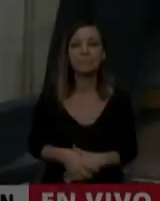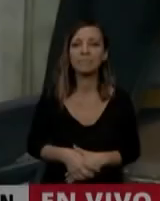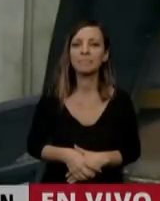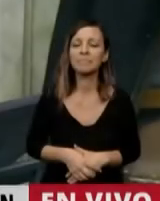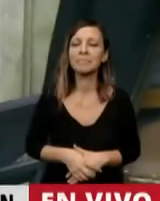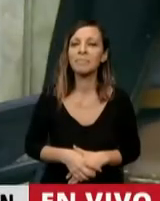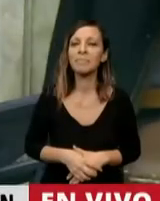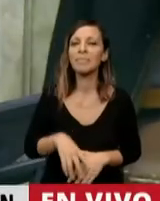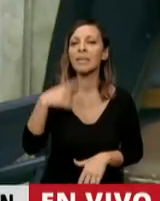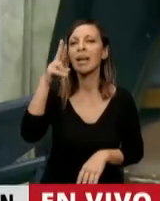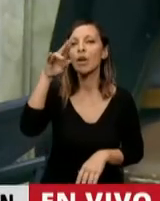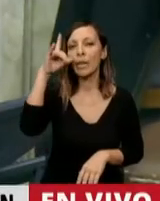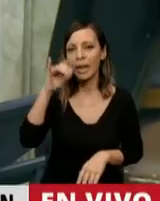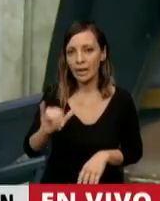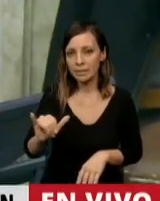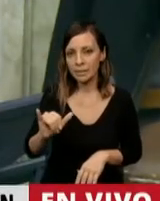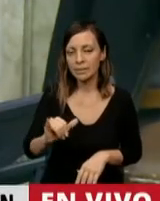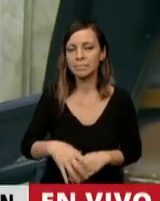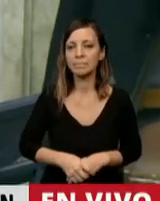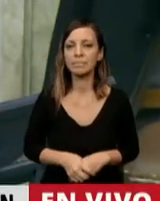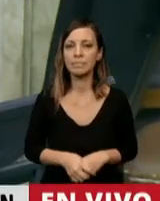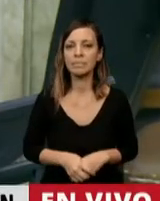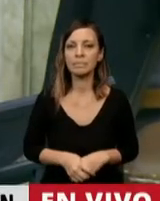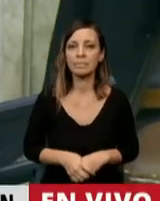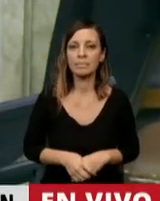Diputado Nicolás Rodríguez Sá en el uso de la palabra.